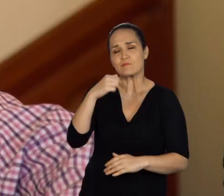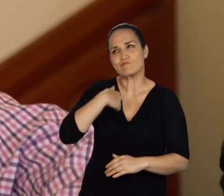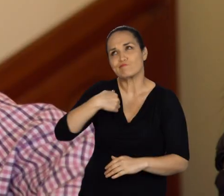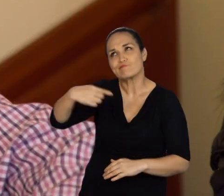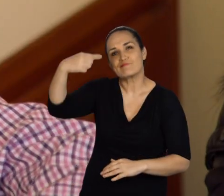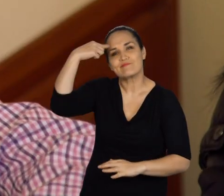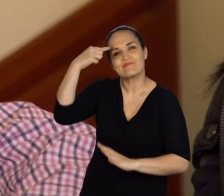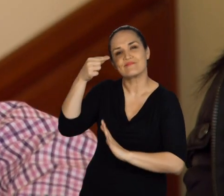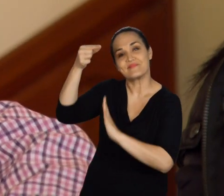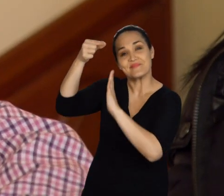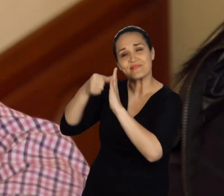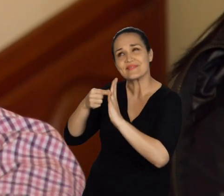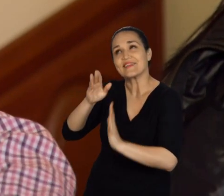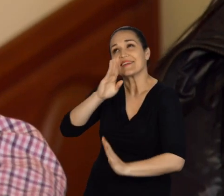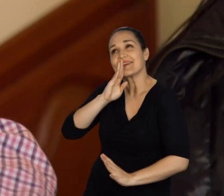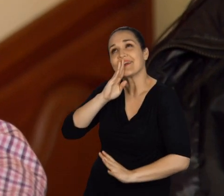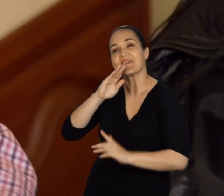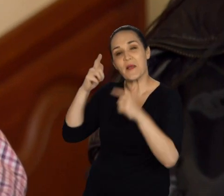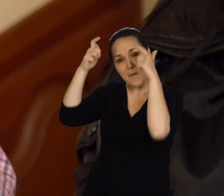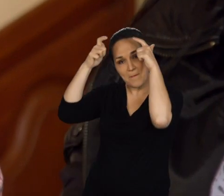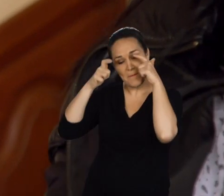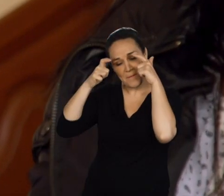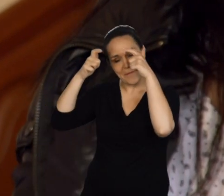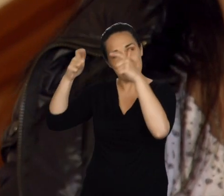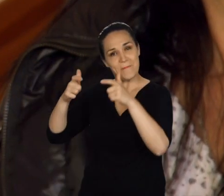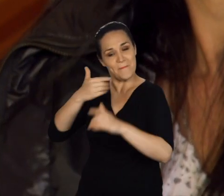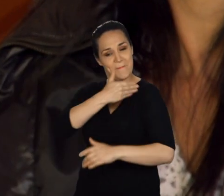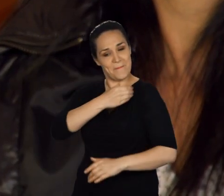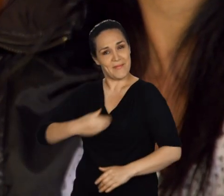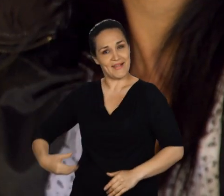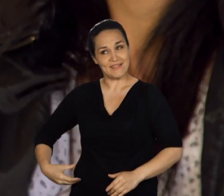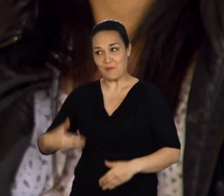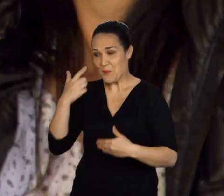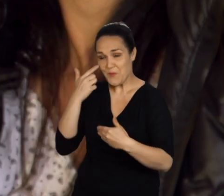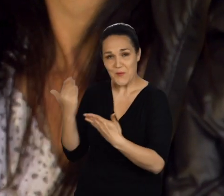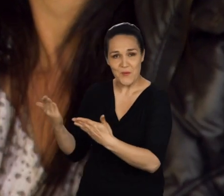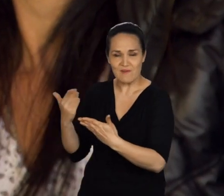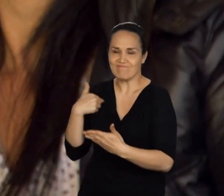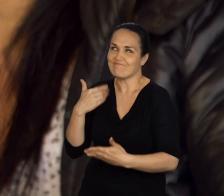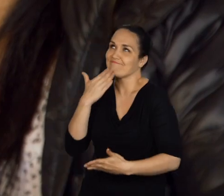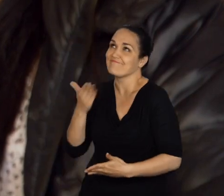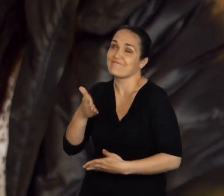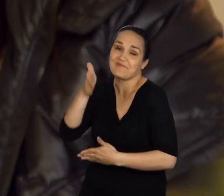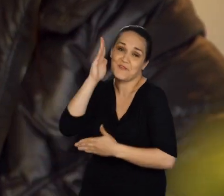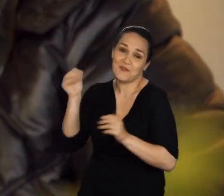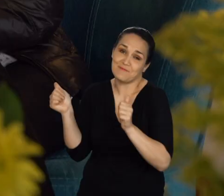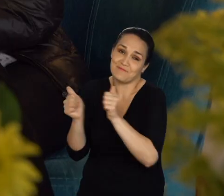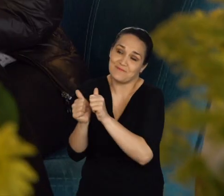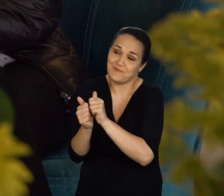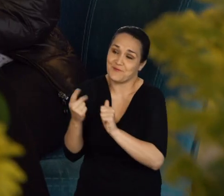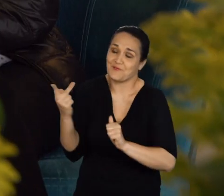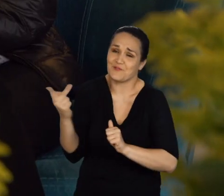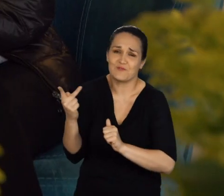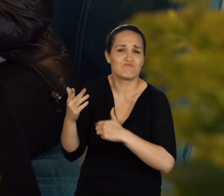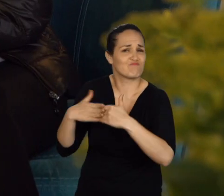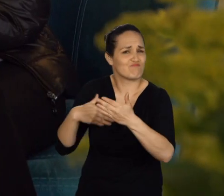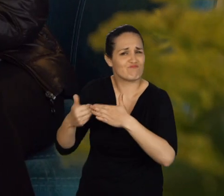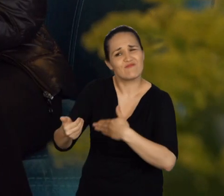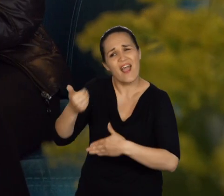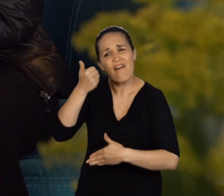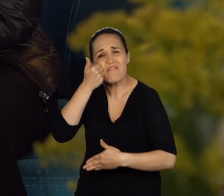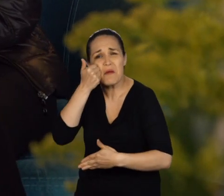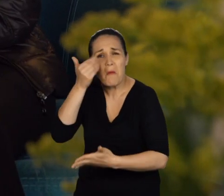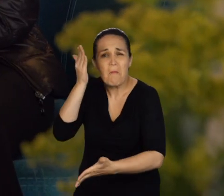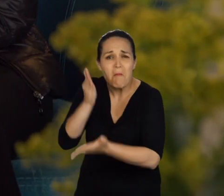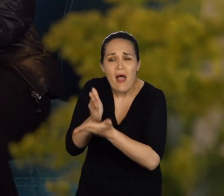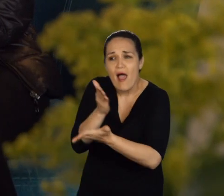Siempre pensé que me iba a casar con un príncipe azul y me lo gané, gracias a Dios. Y hasta inclusive en la misma